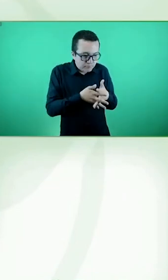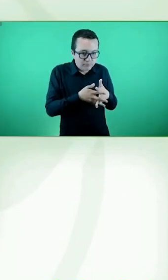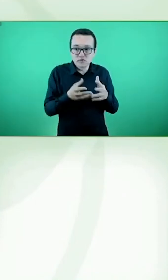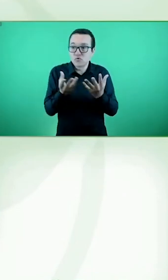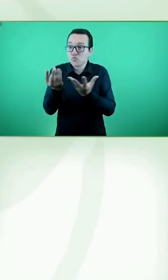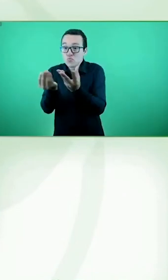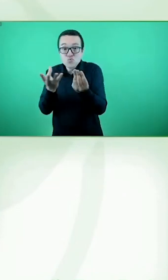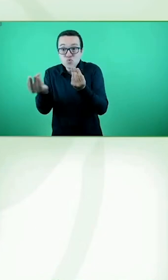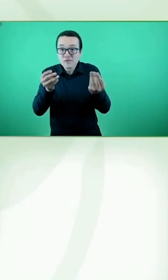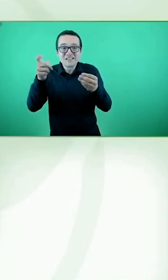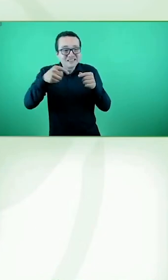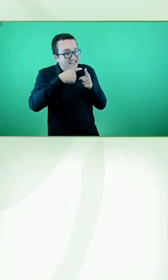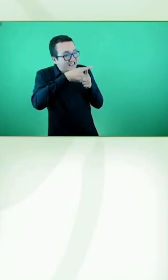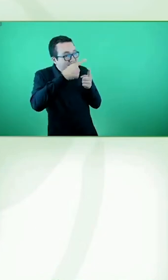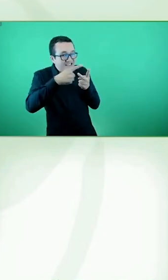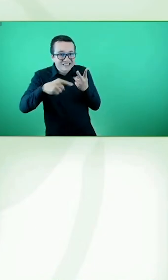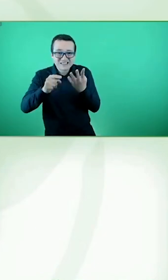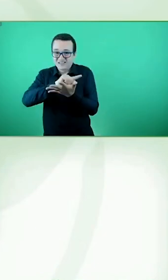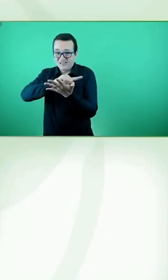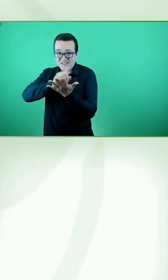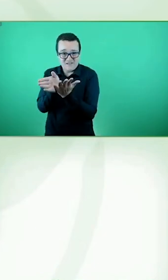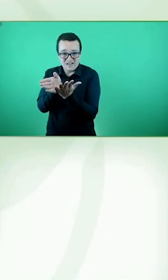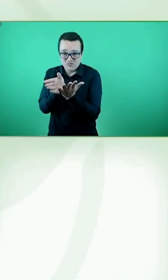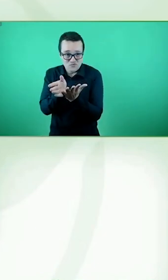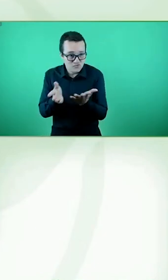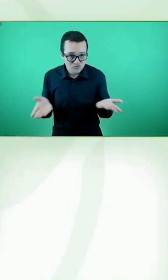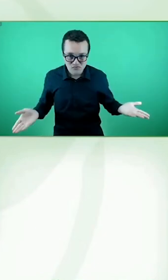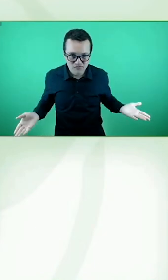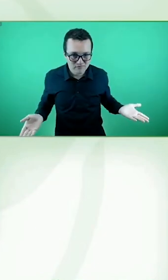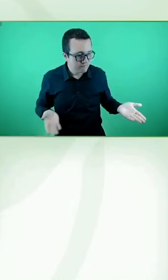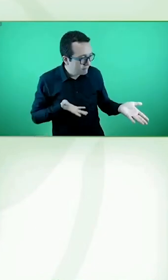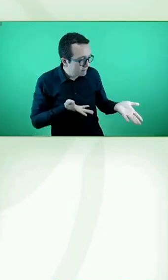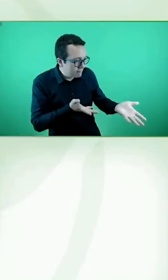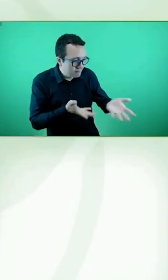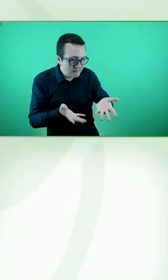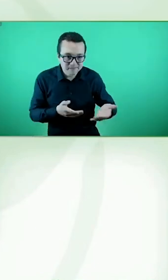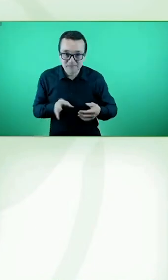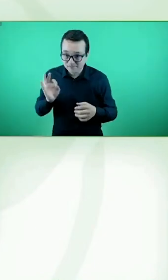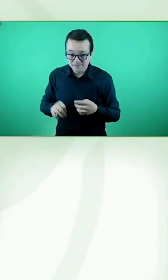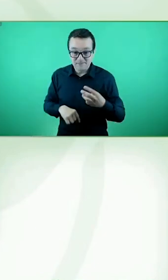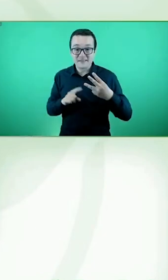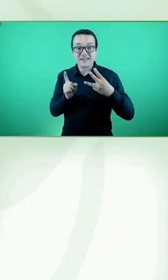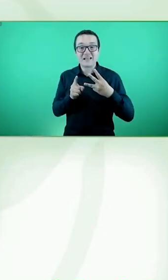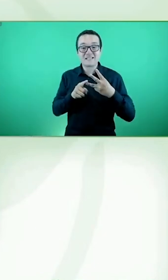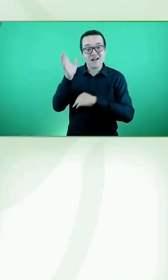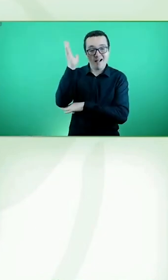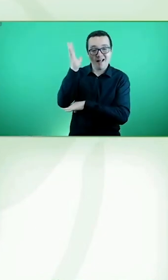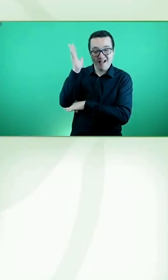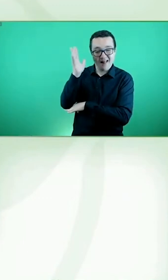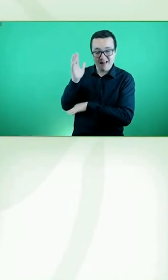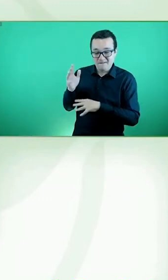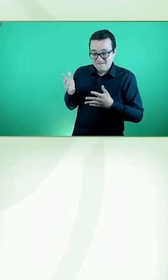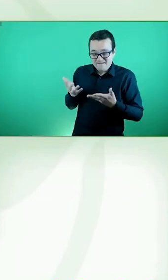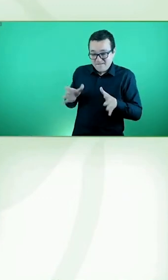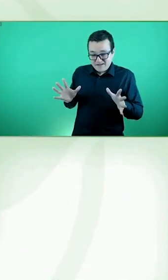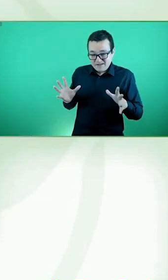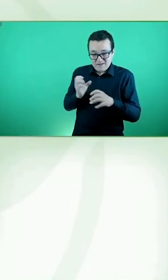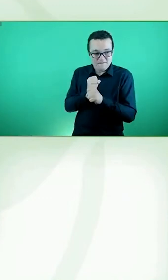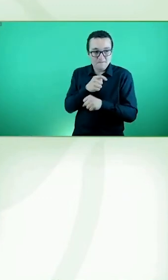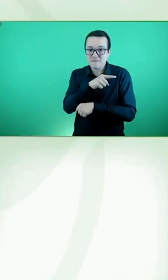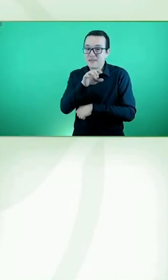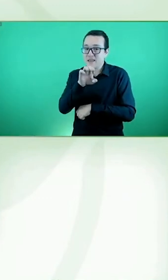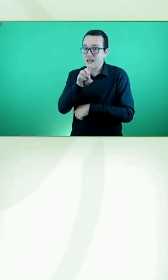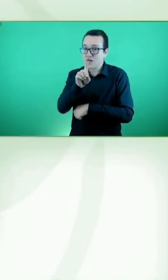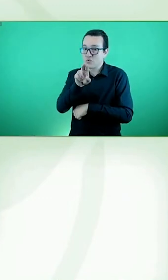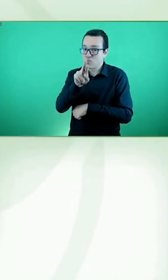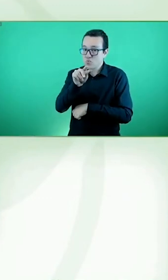también desde el ámbito del consumo y en tercer lugar ya para terminar reiterar lo que mencionaba Edurne que me parece clave el